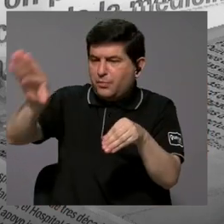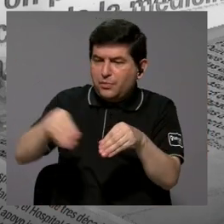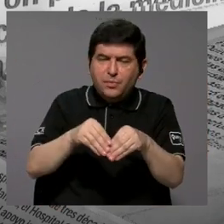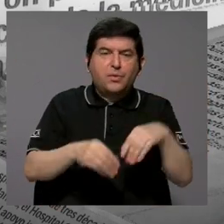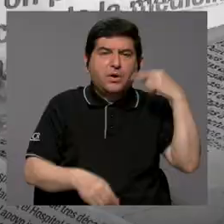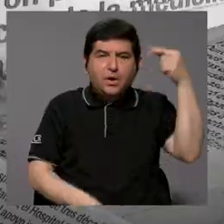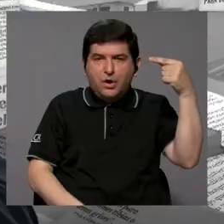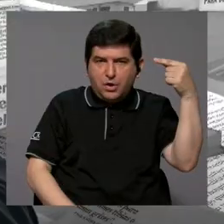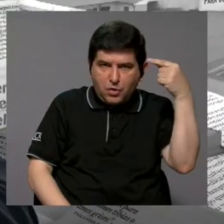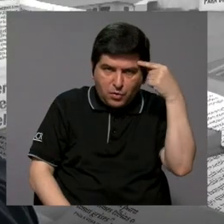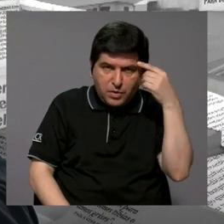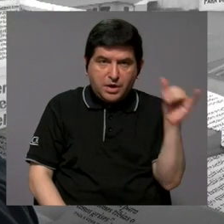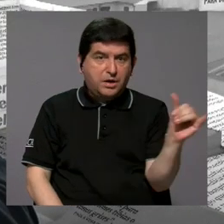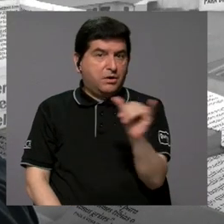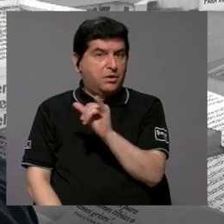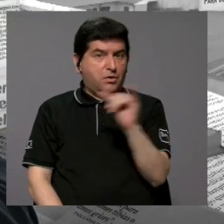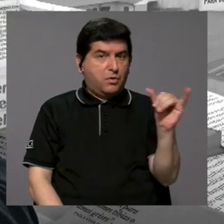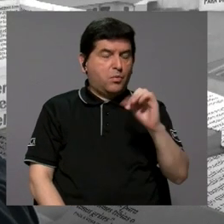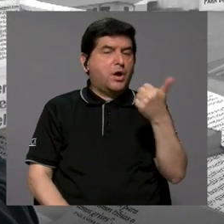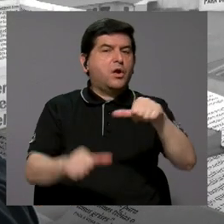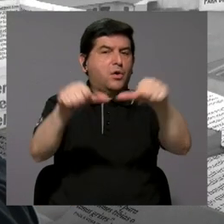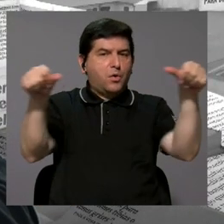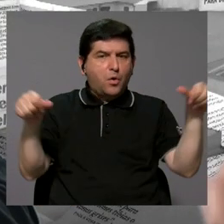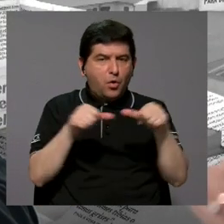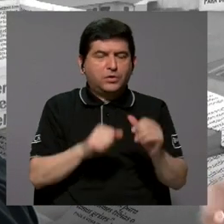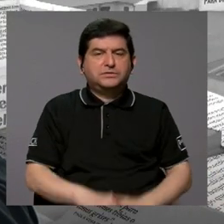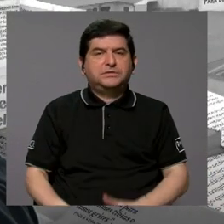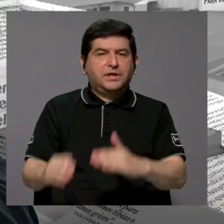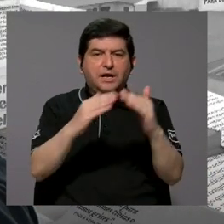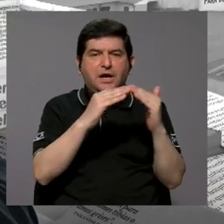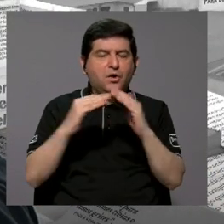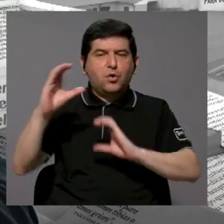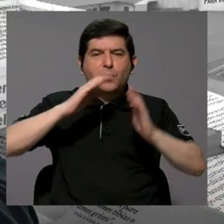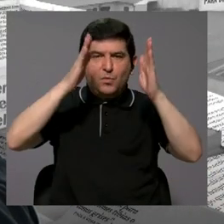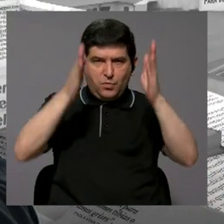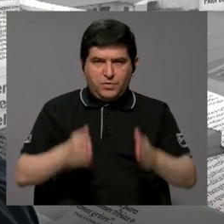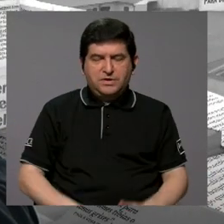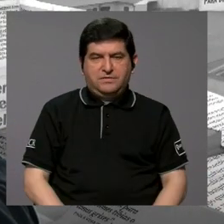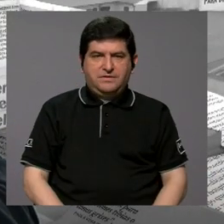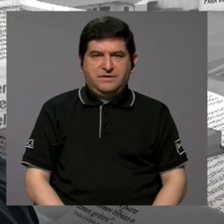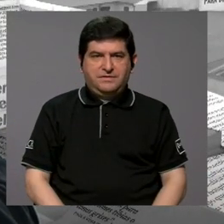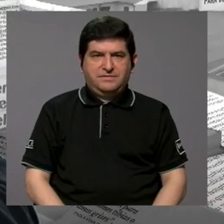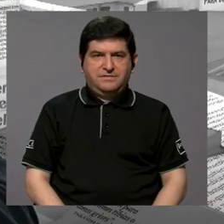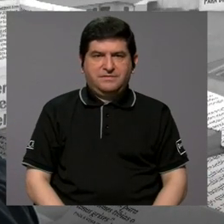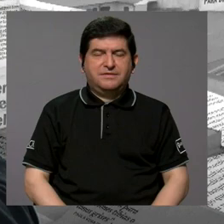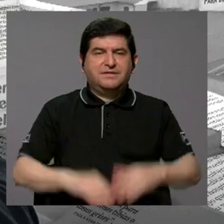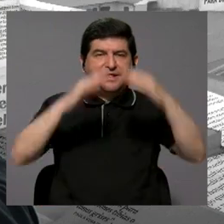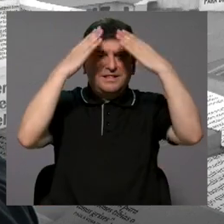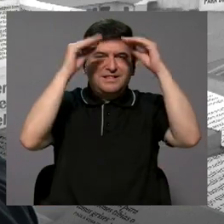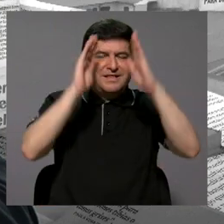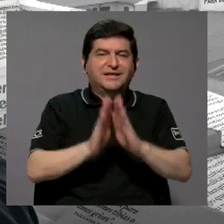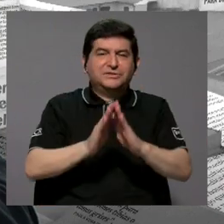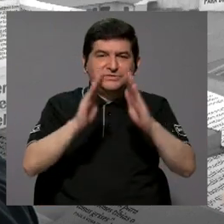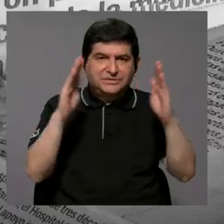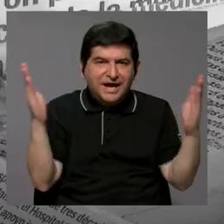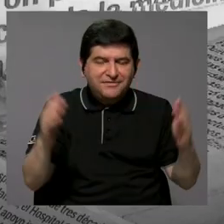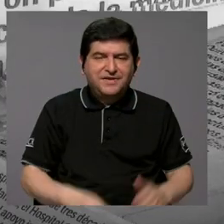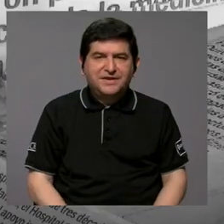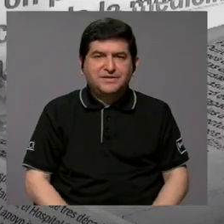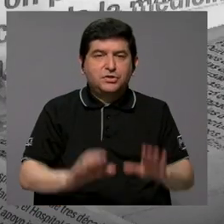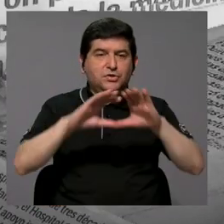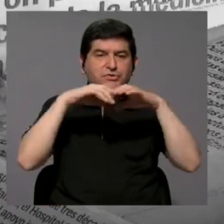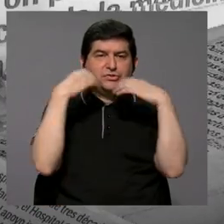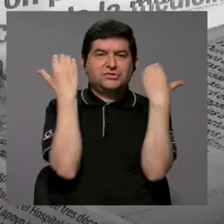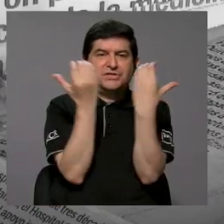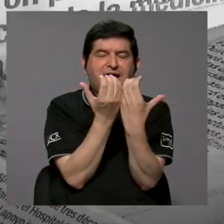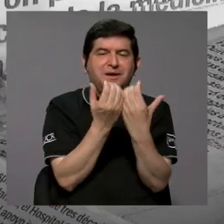solamente el gobierno, sino también otros sectores como la comunidad científica, datos abiertos, las